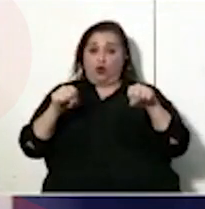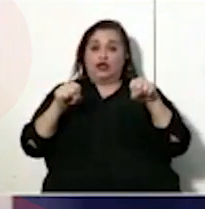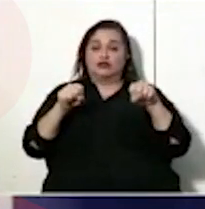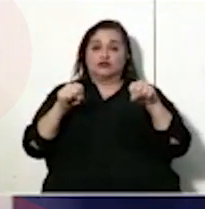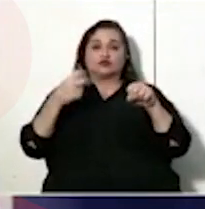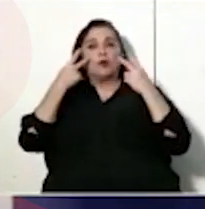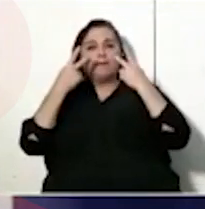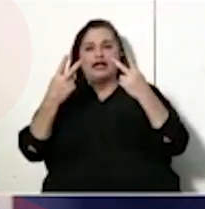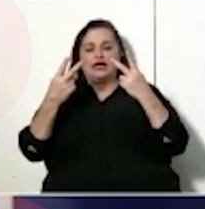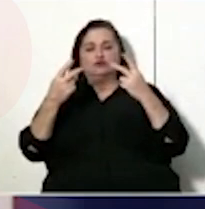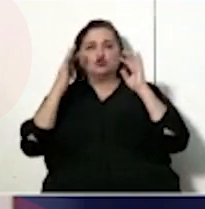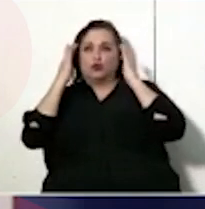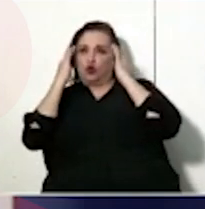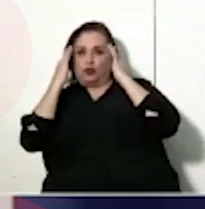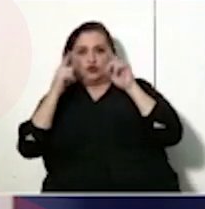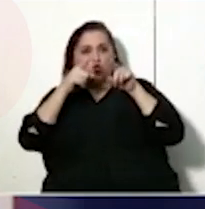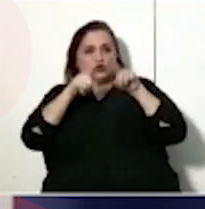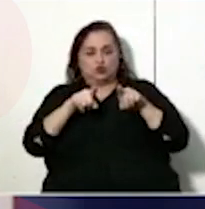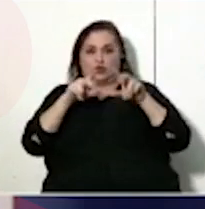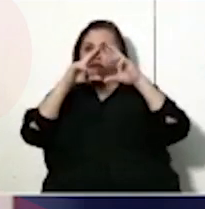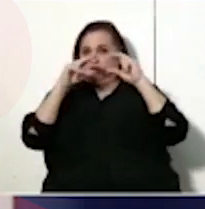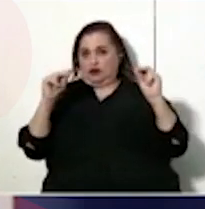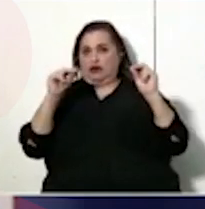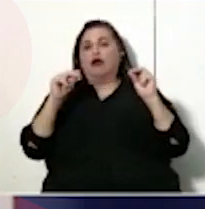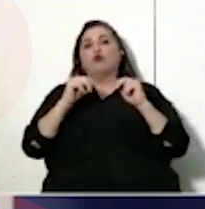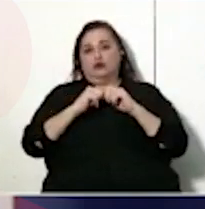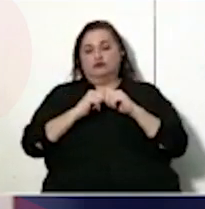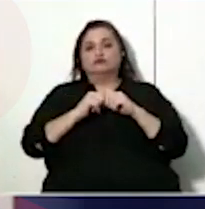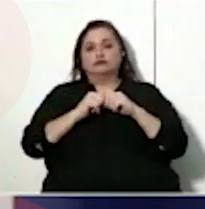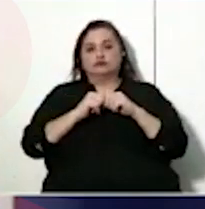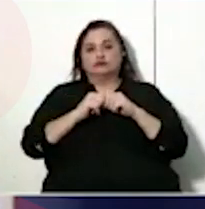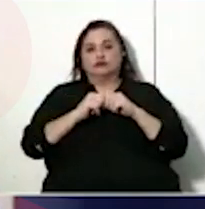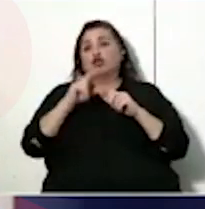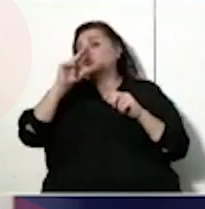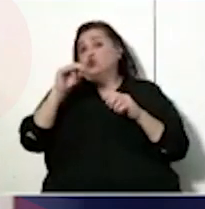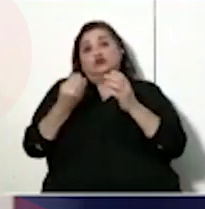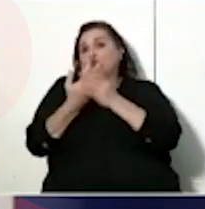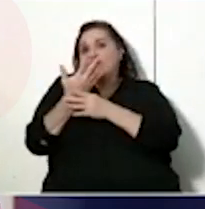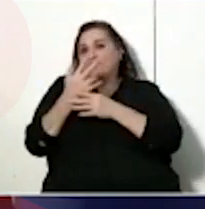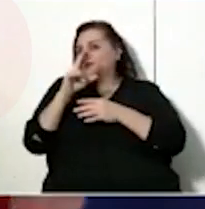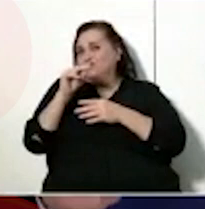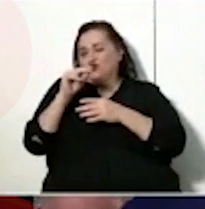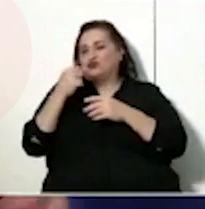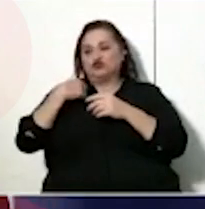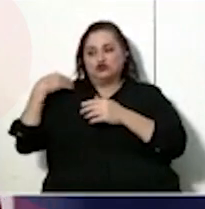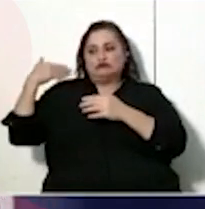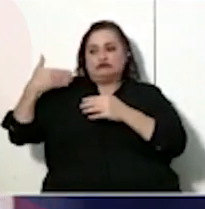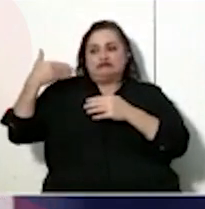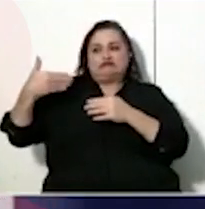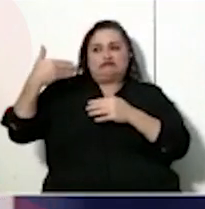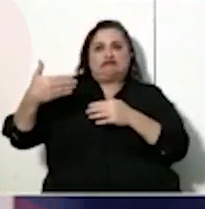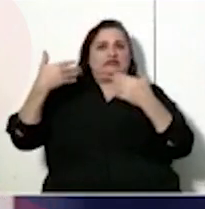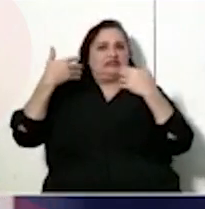vemos con muchísima preocupación lo que está sucediendo en Nicaragua. Por cierto, no es nuevo. Venimos arrastrándolo desde hace ya